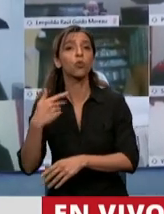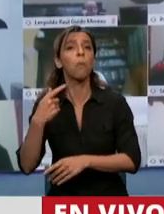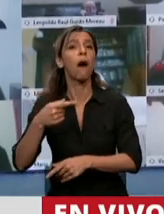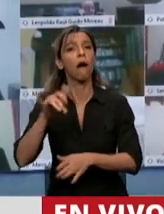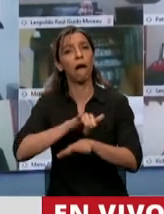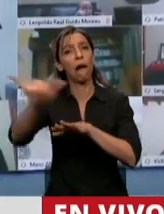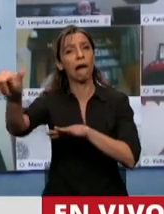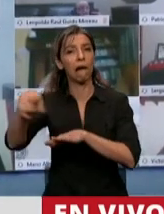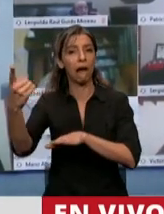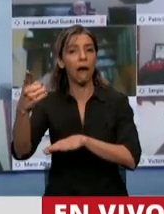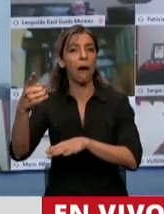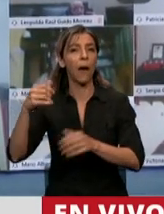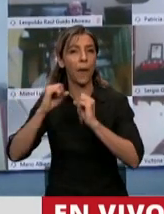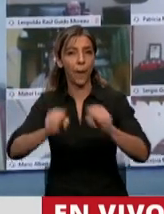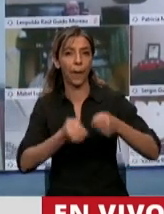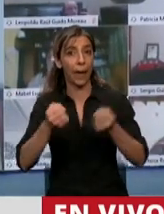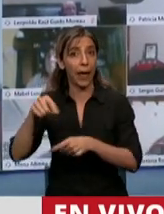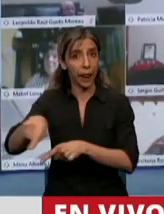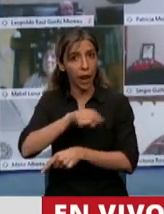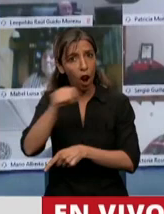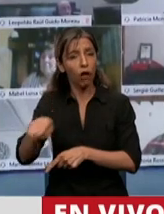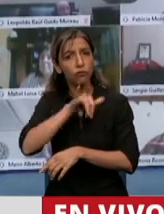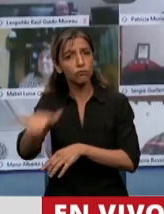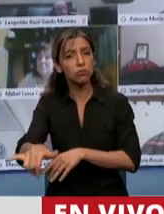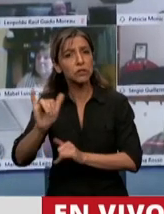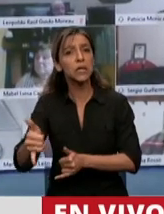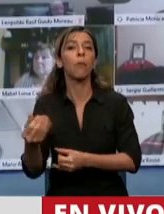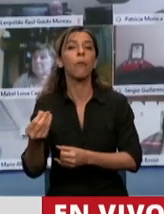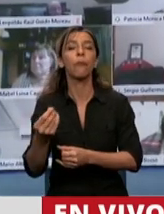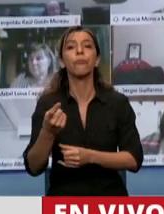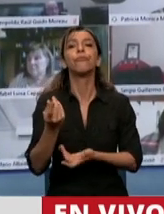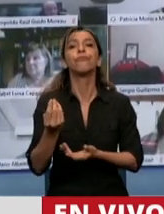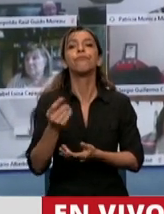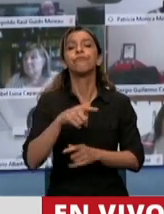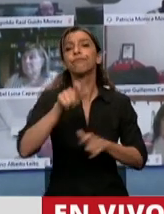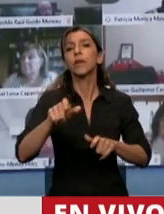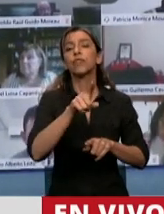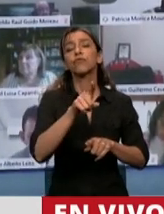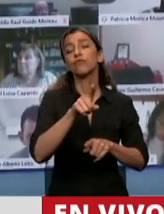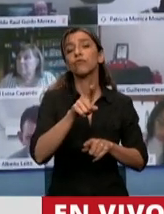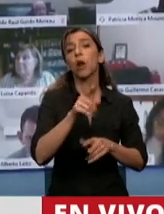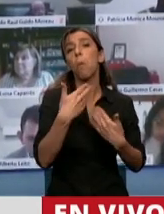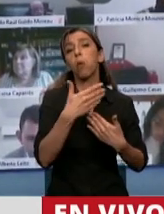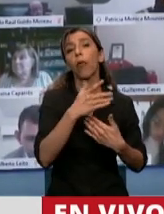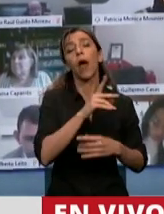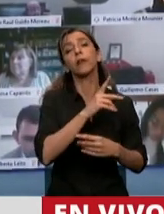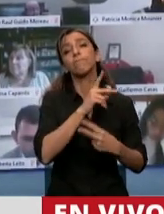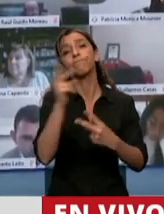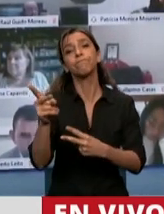distintos argentinos de otras provincias distintas a la mía puedan hacer ocio,